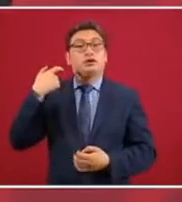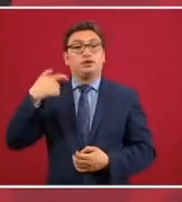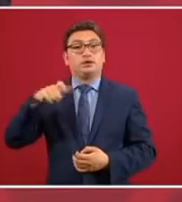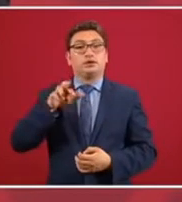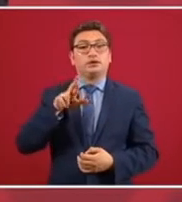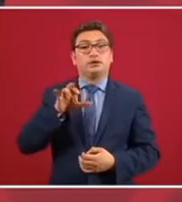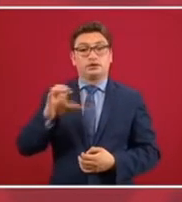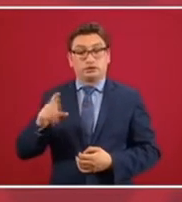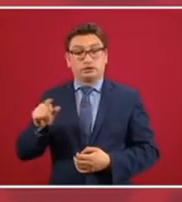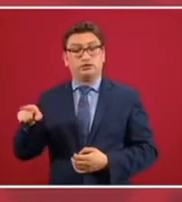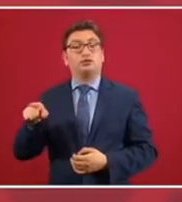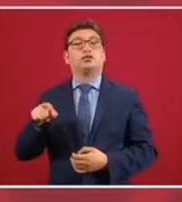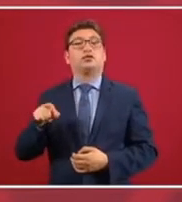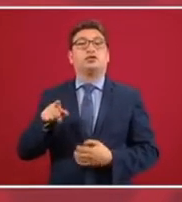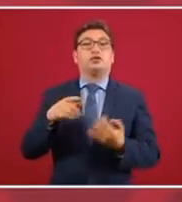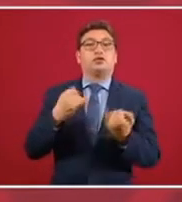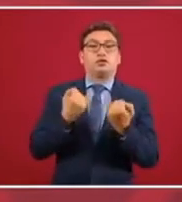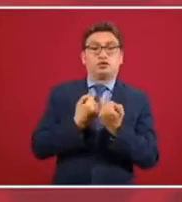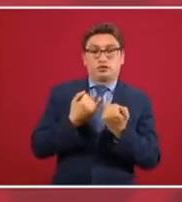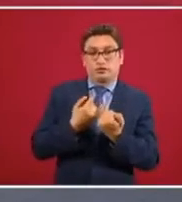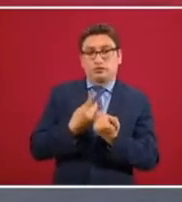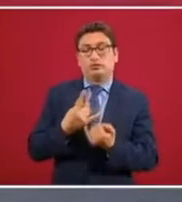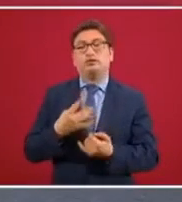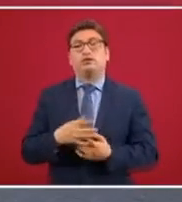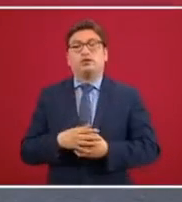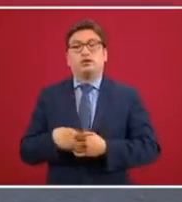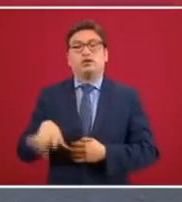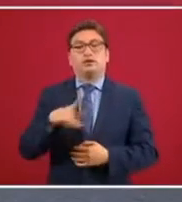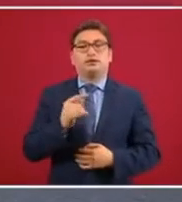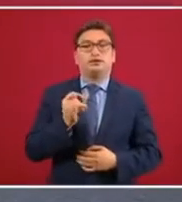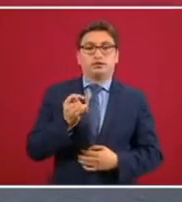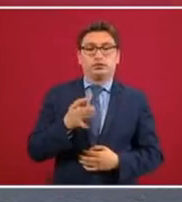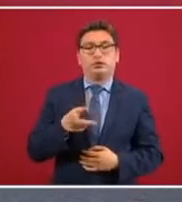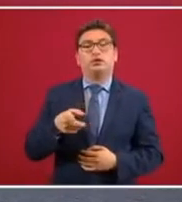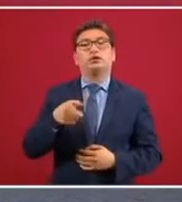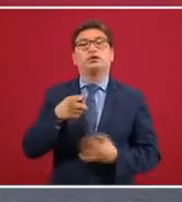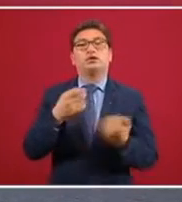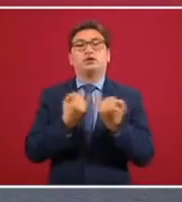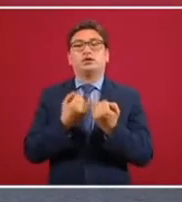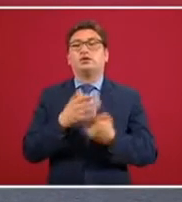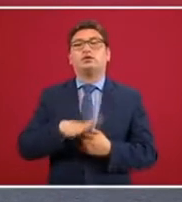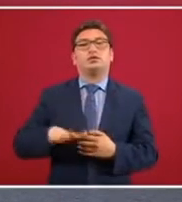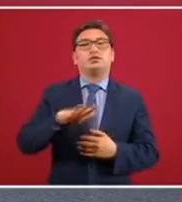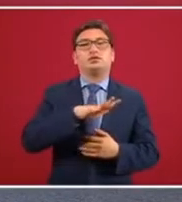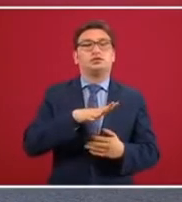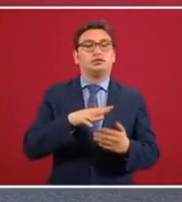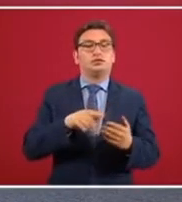taxistas en Tijuana, taxistas en la zona